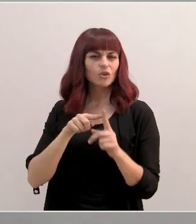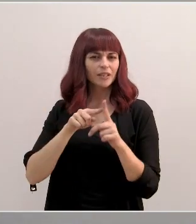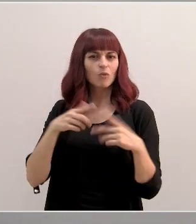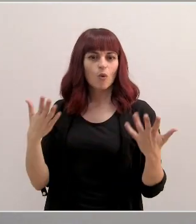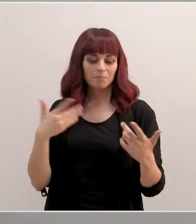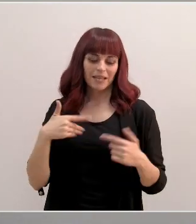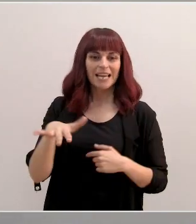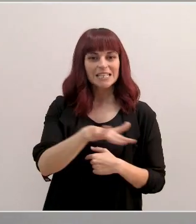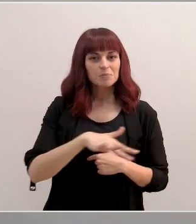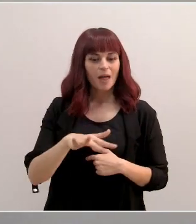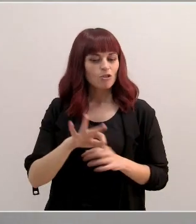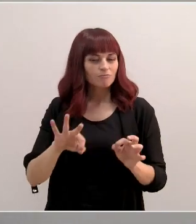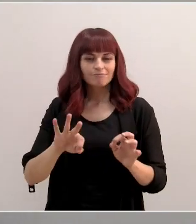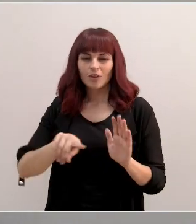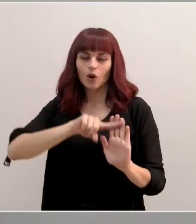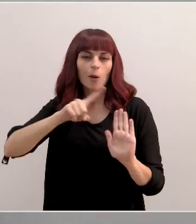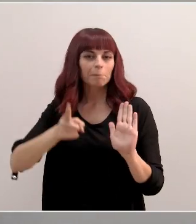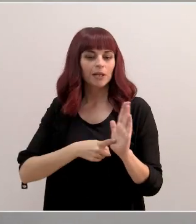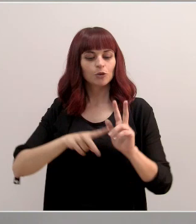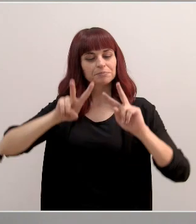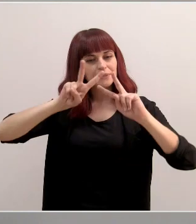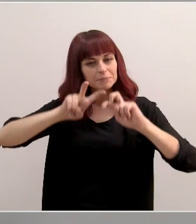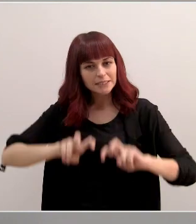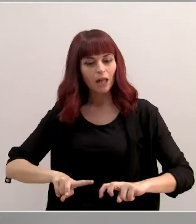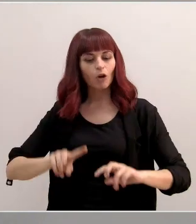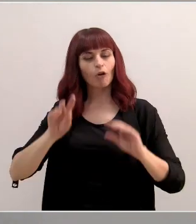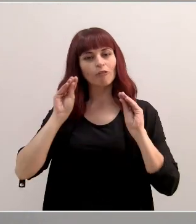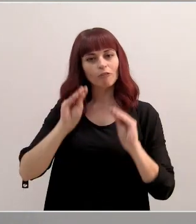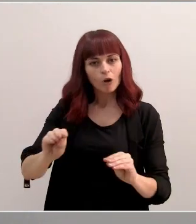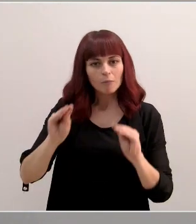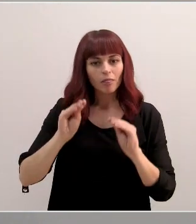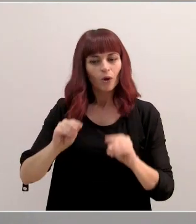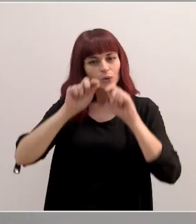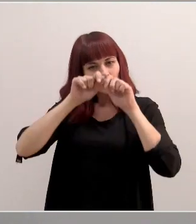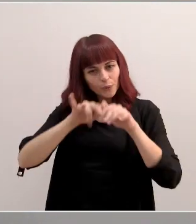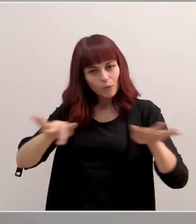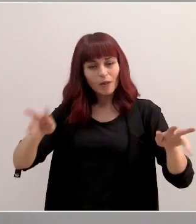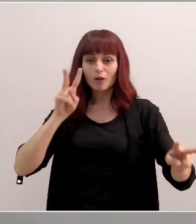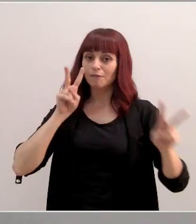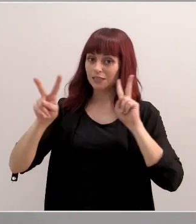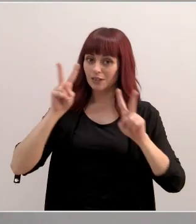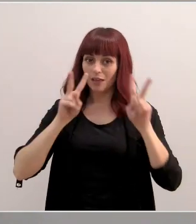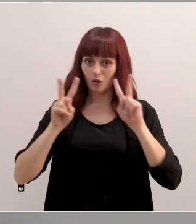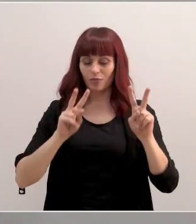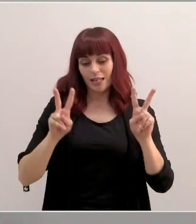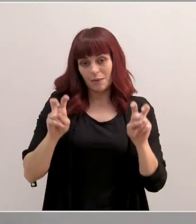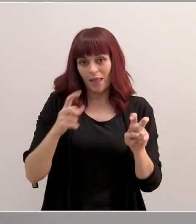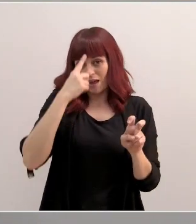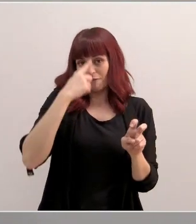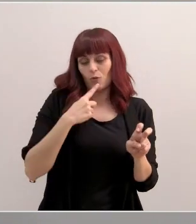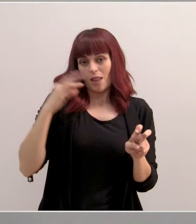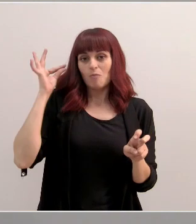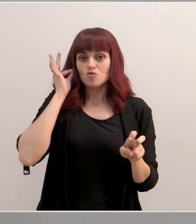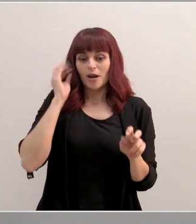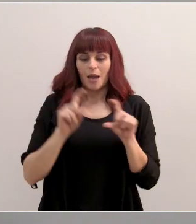crear un espacio dedicado íntegramente a la investigación, formación, divulgación y visibilización de la figura de la mujer empresaria